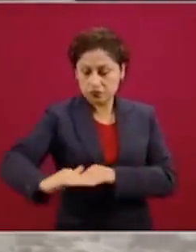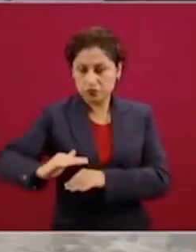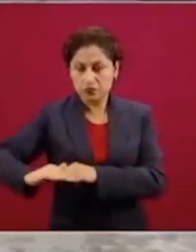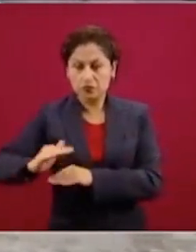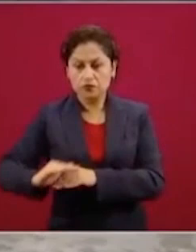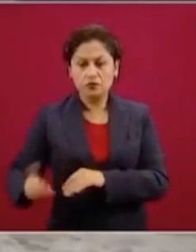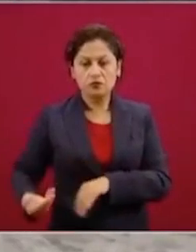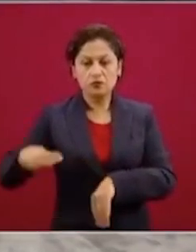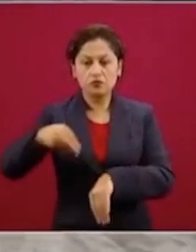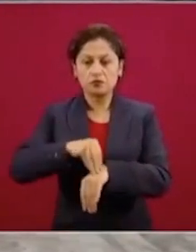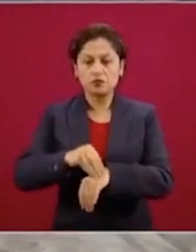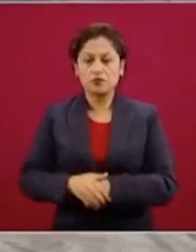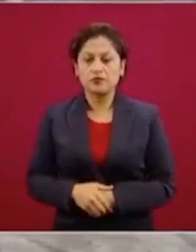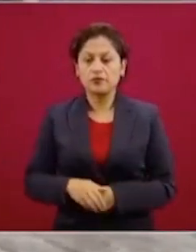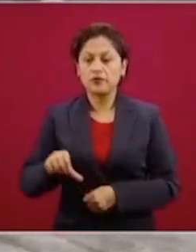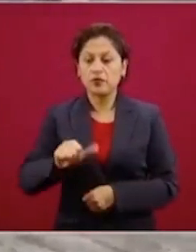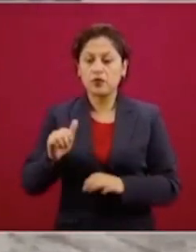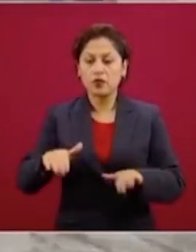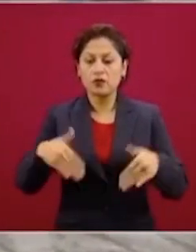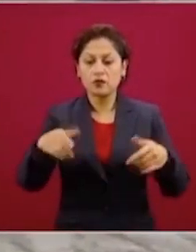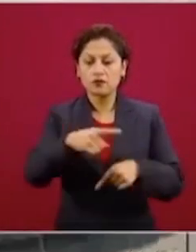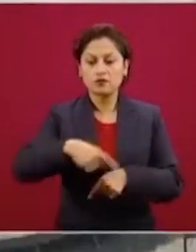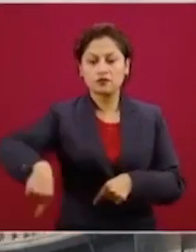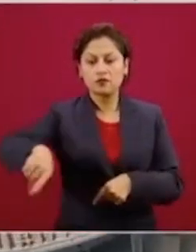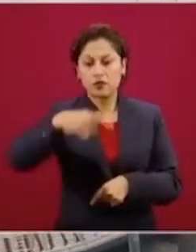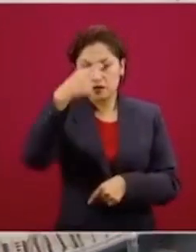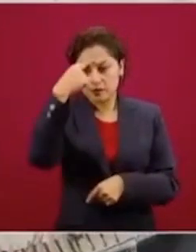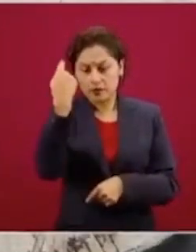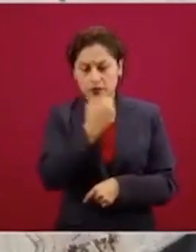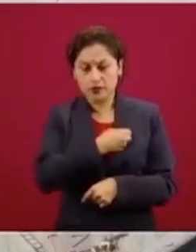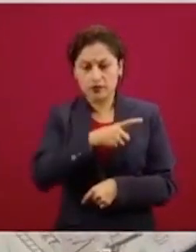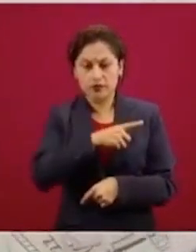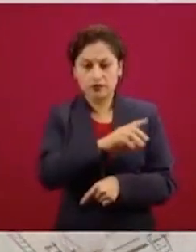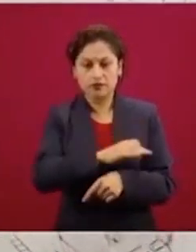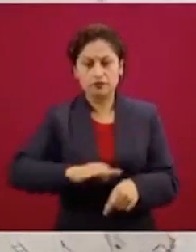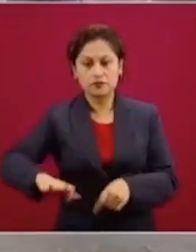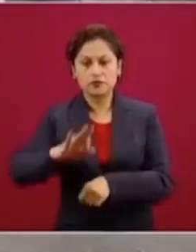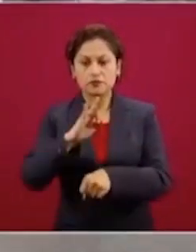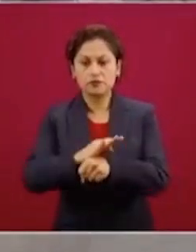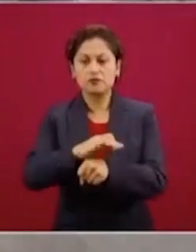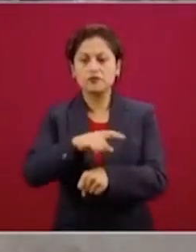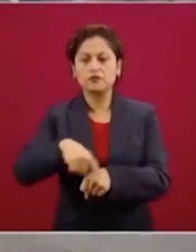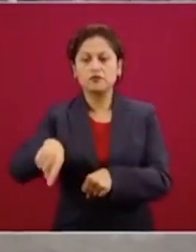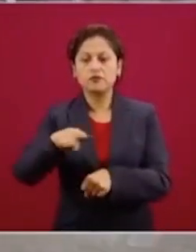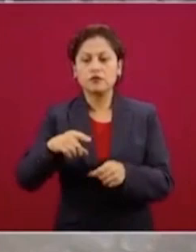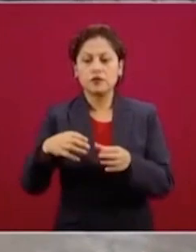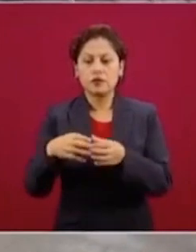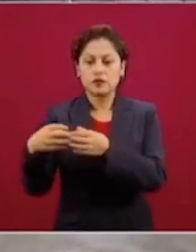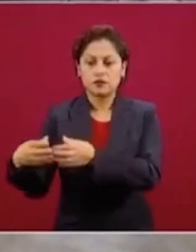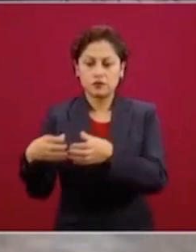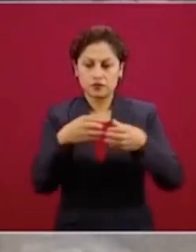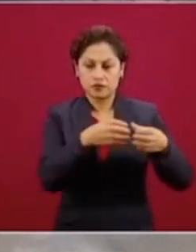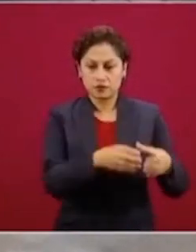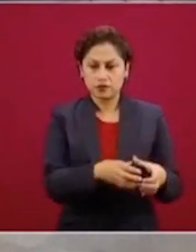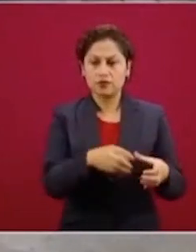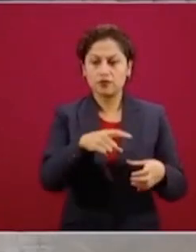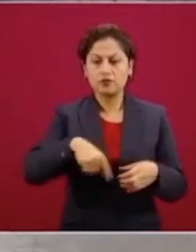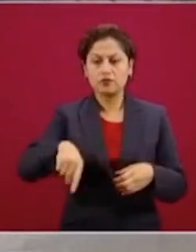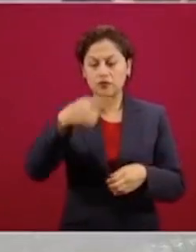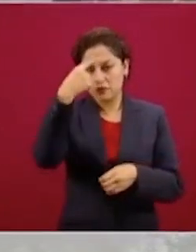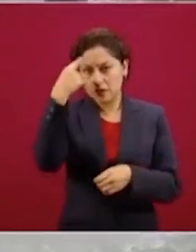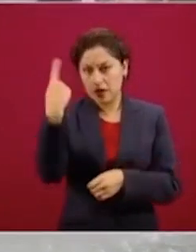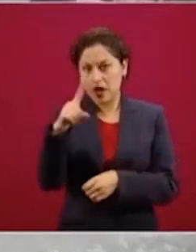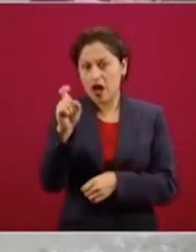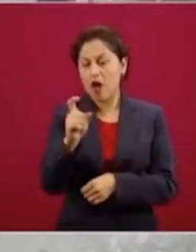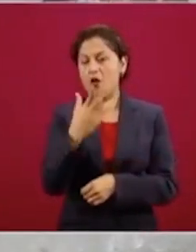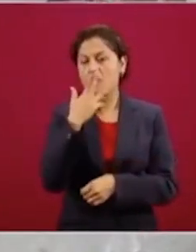En las redes hidráulicas y sanitarias generales se realiza el armado de acero de refuerzo en dos tanques de almacenamiento de agua potable